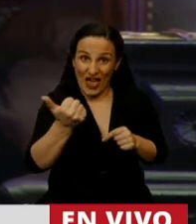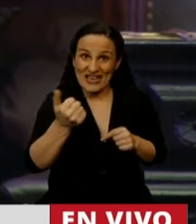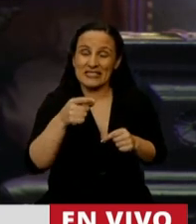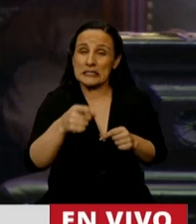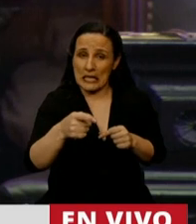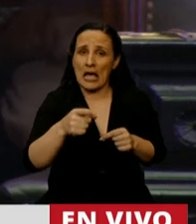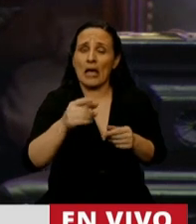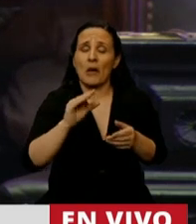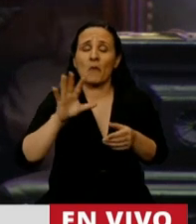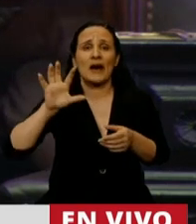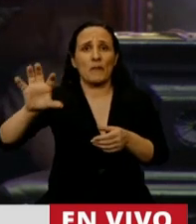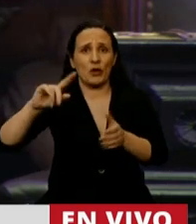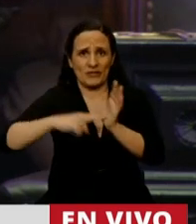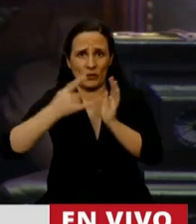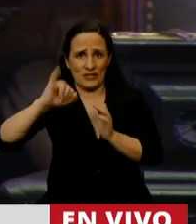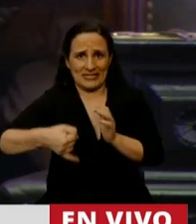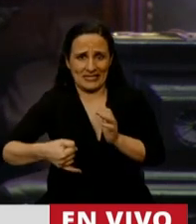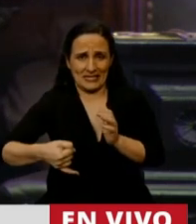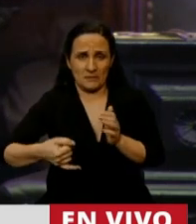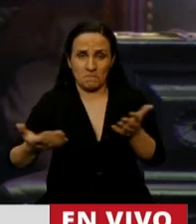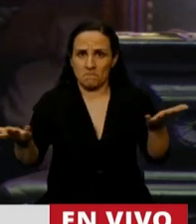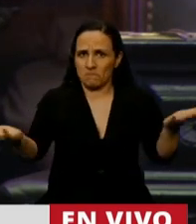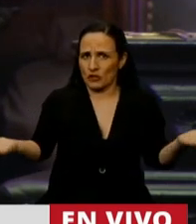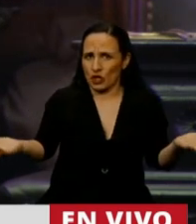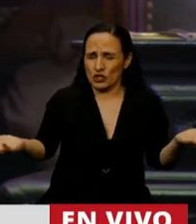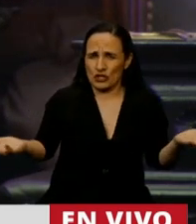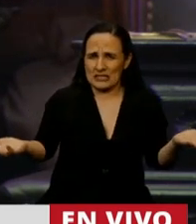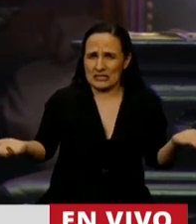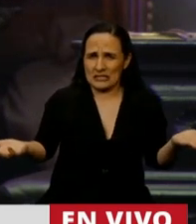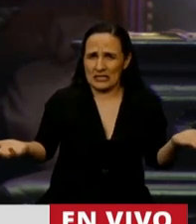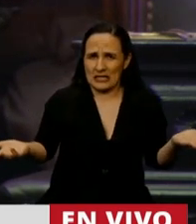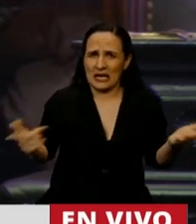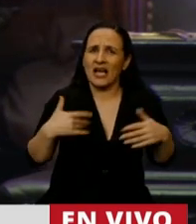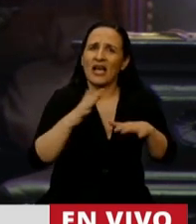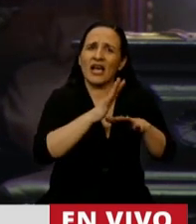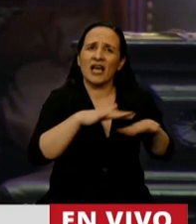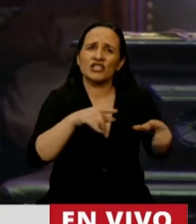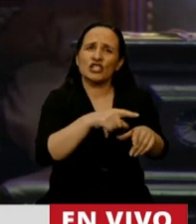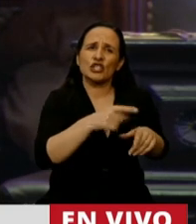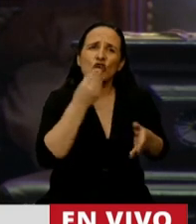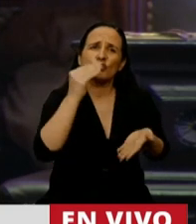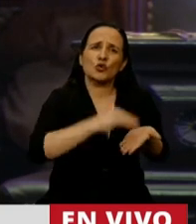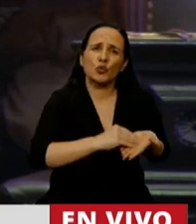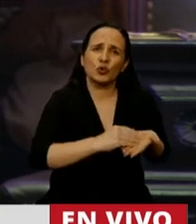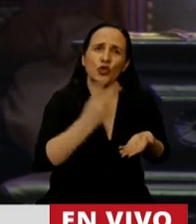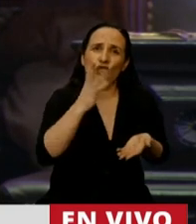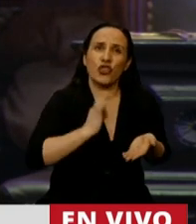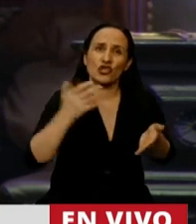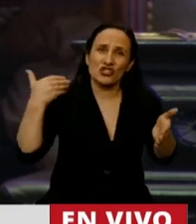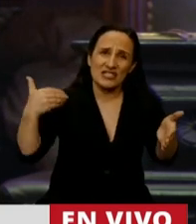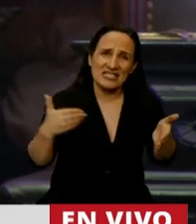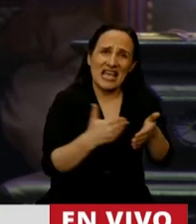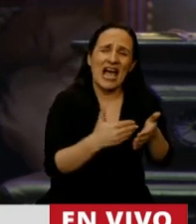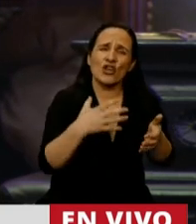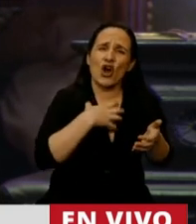previstos para la provincia de Buenos Aires. Entonces, ¿qué le decimos a los chicos de Chubut que no tienen hace dos años clases